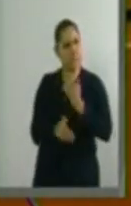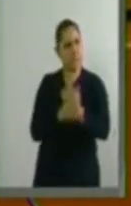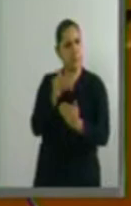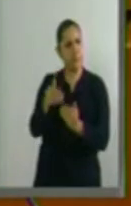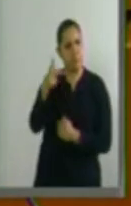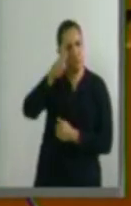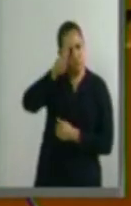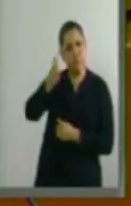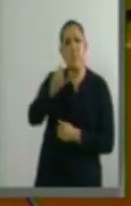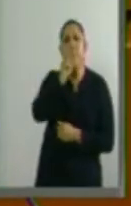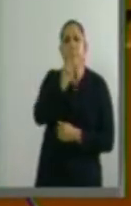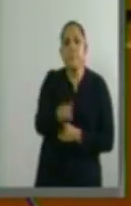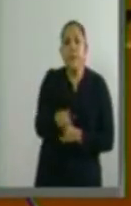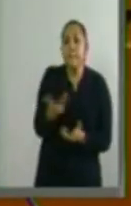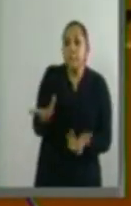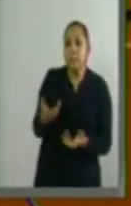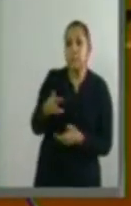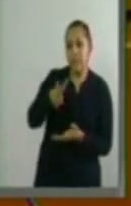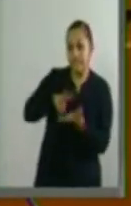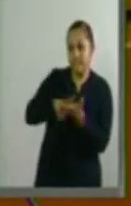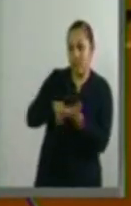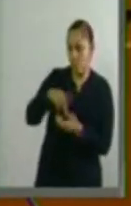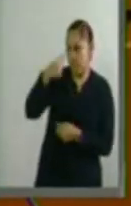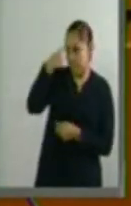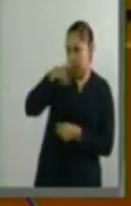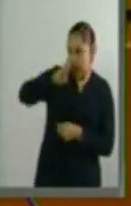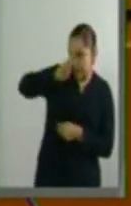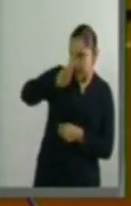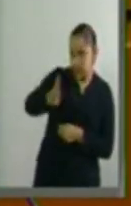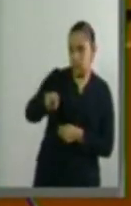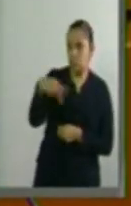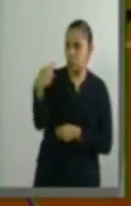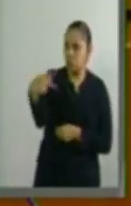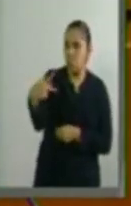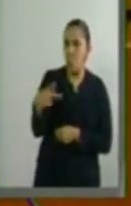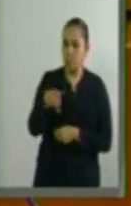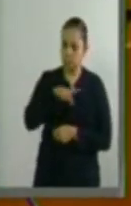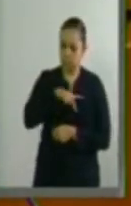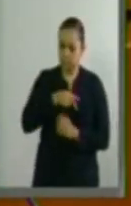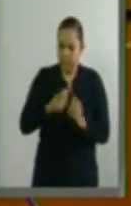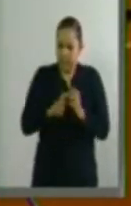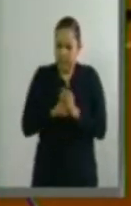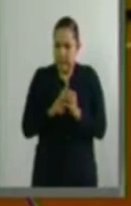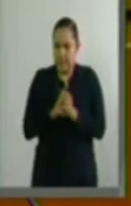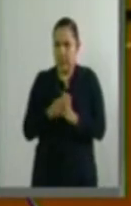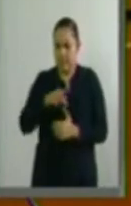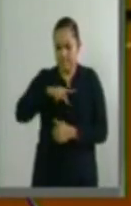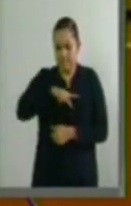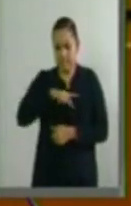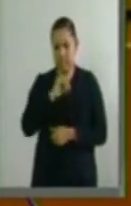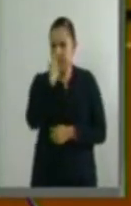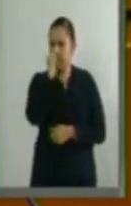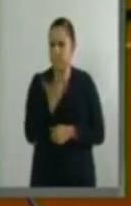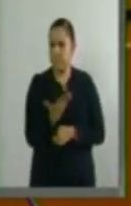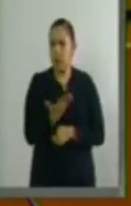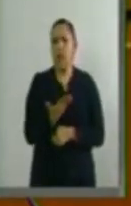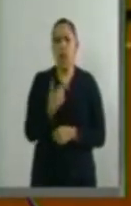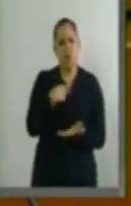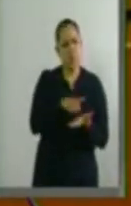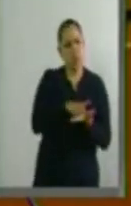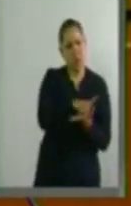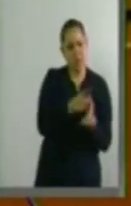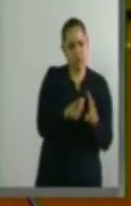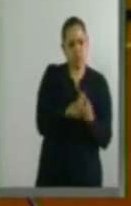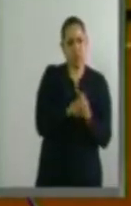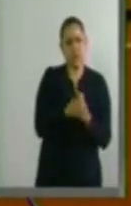la intimidad y a la propia imagen. El derecho humano a la intimidad reconoce el ámbito propio y reservado